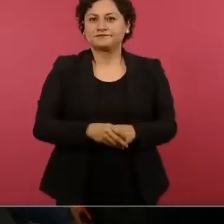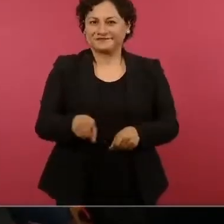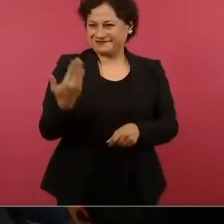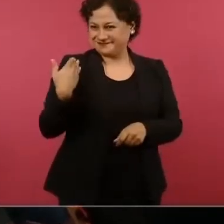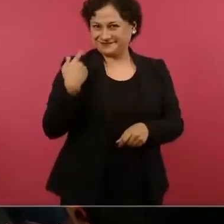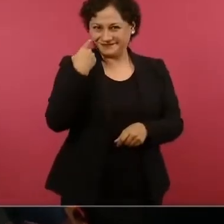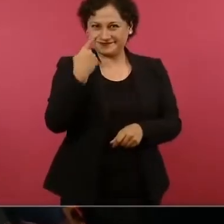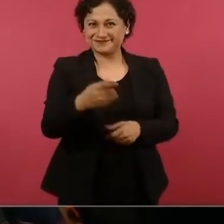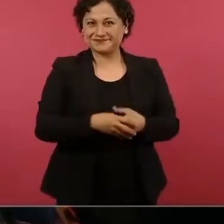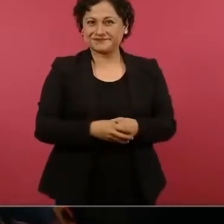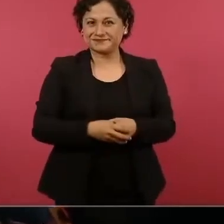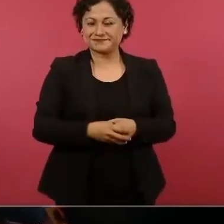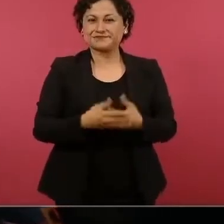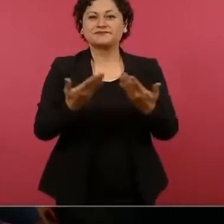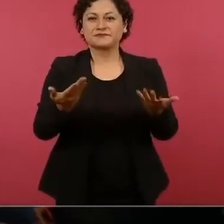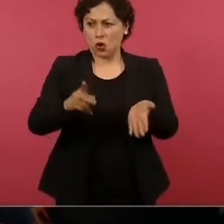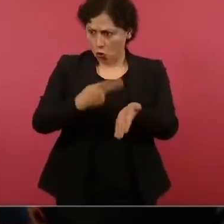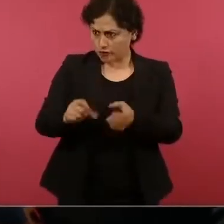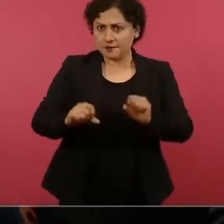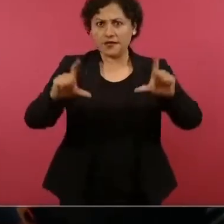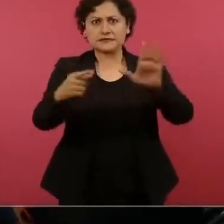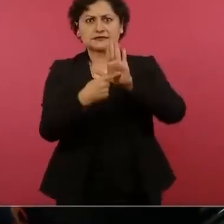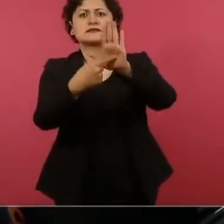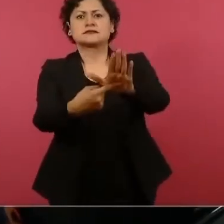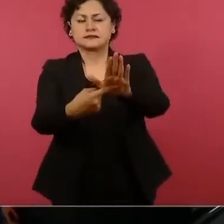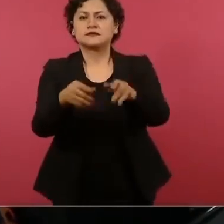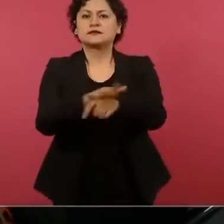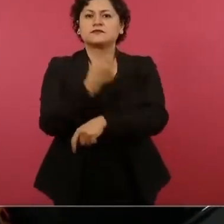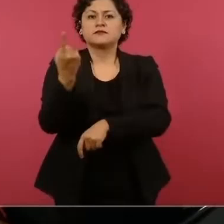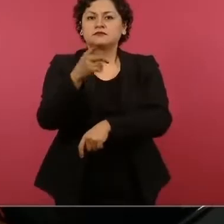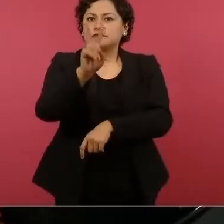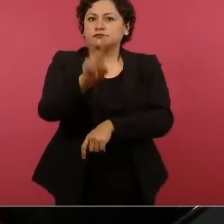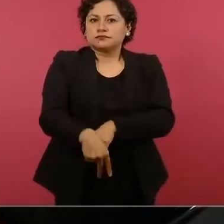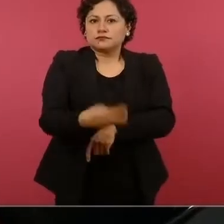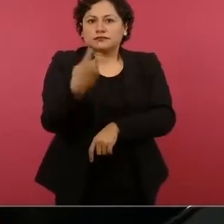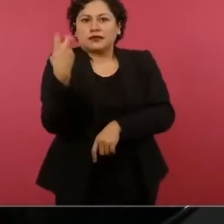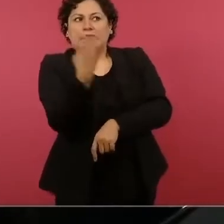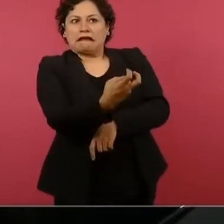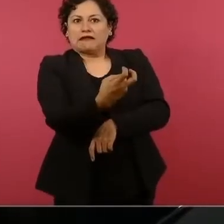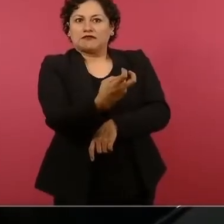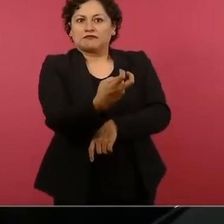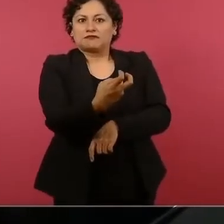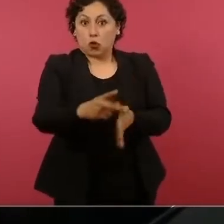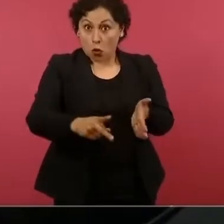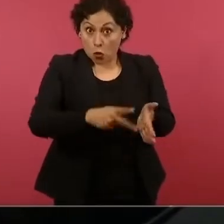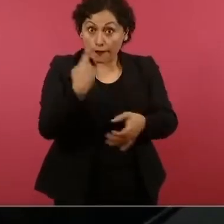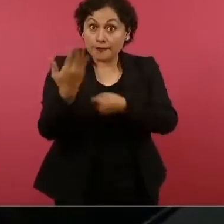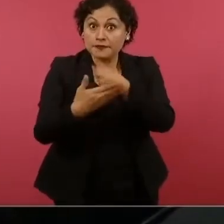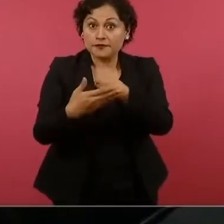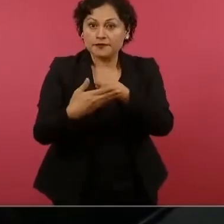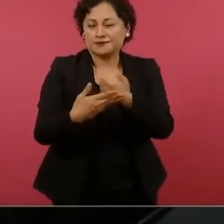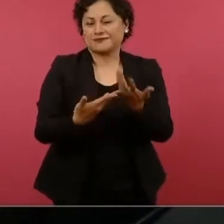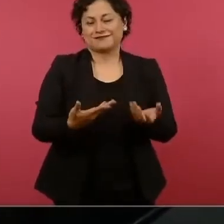en los apagones? O sea, es que eso ya no se va a volver a